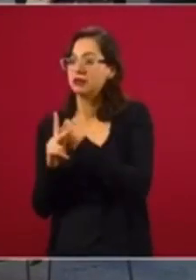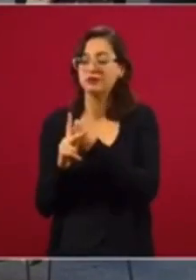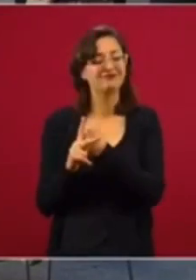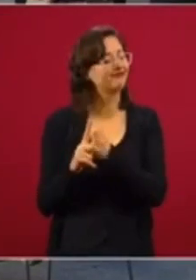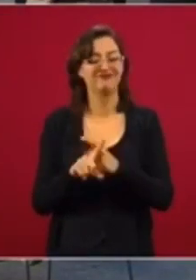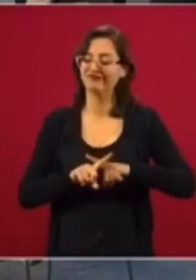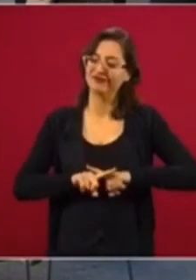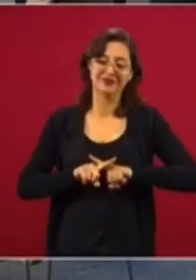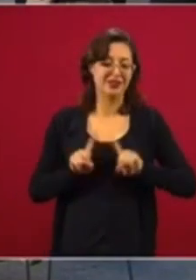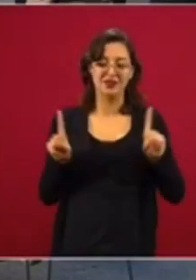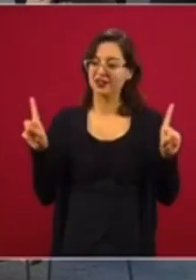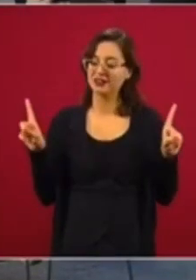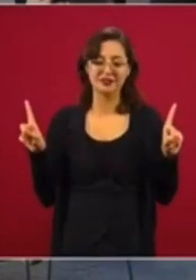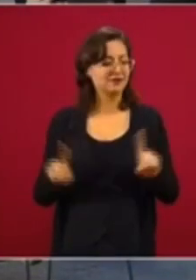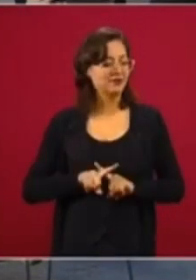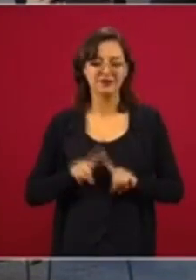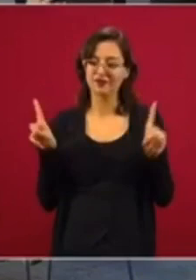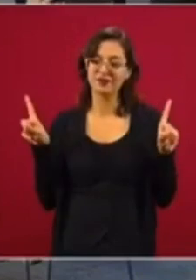no aplica del todo.